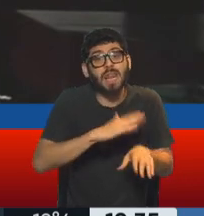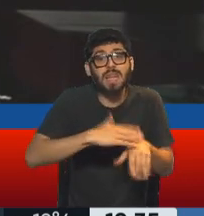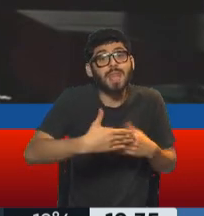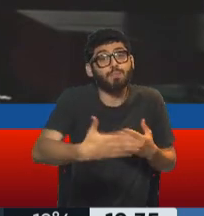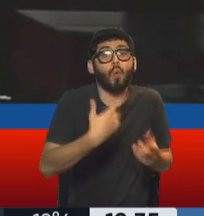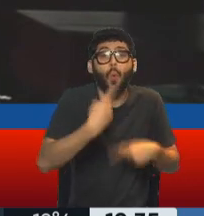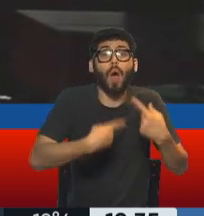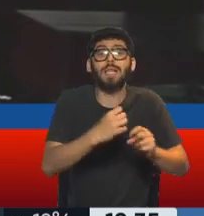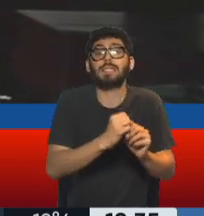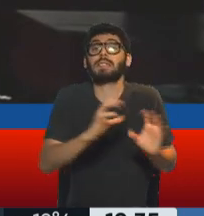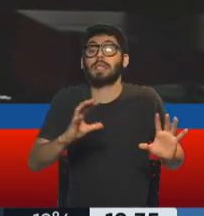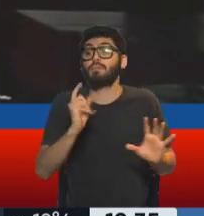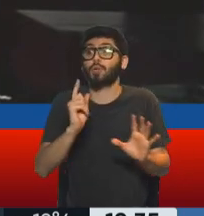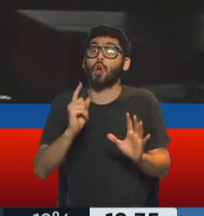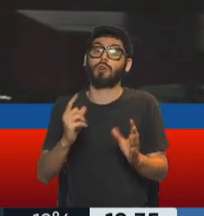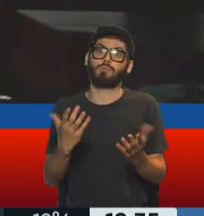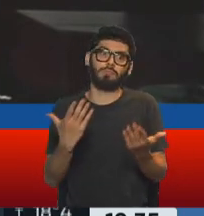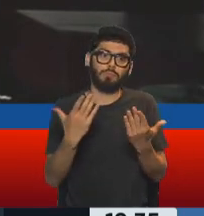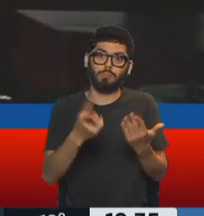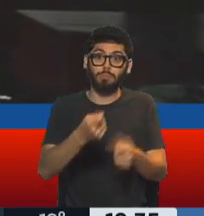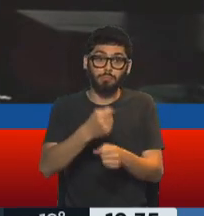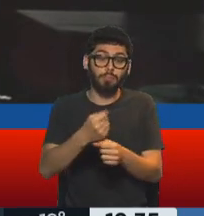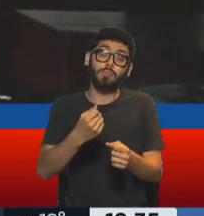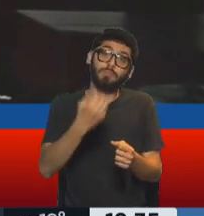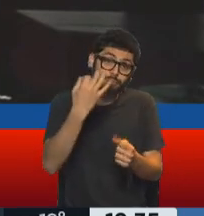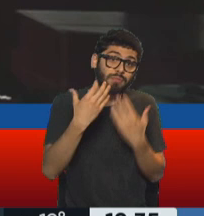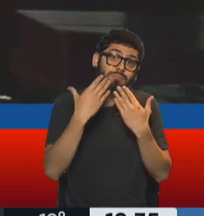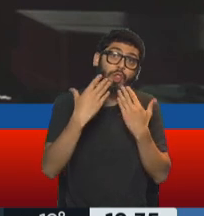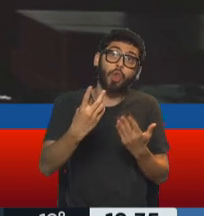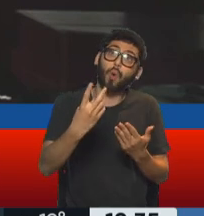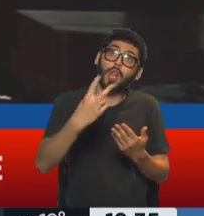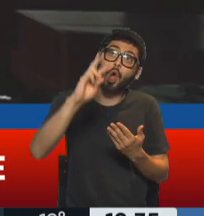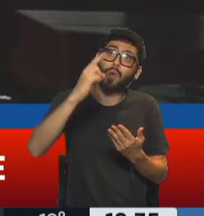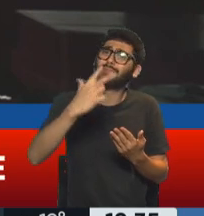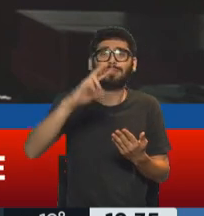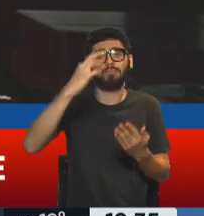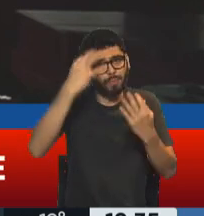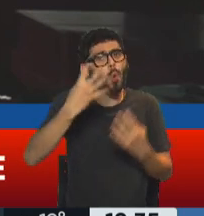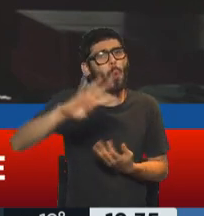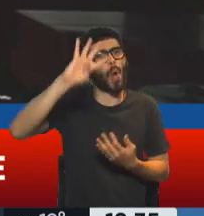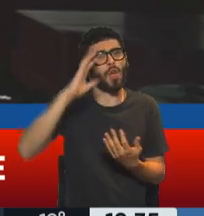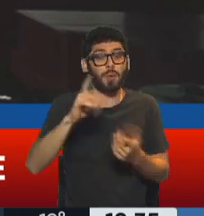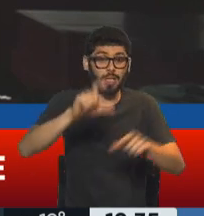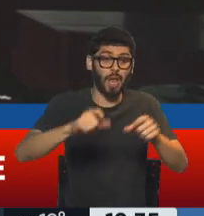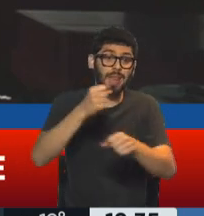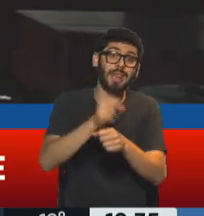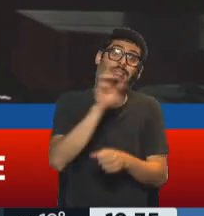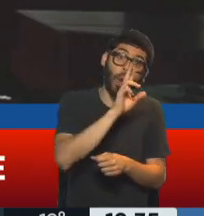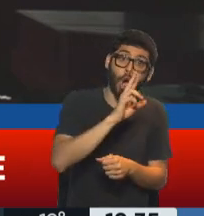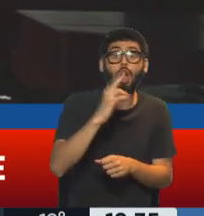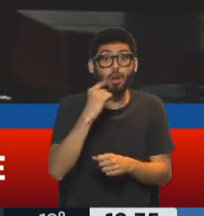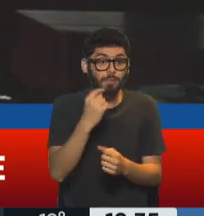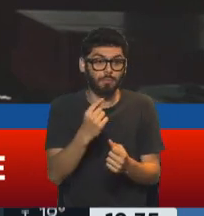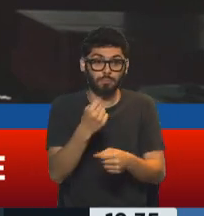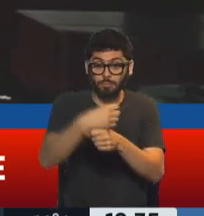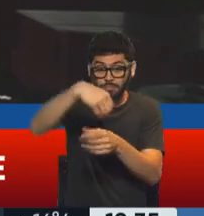más, pero entonces hay que agradecerle doble, triple, cuatro veces a las trabajadoras y trabajadoras de